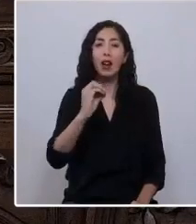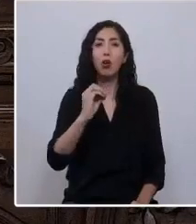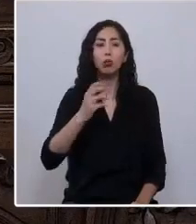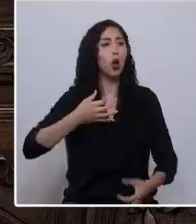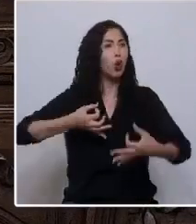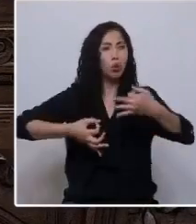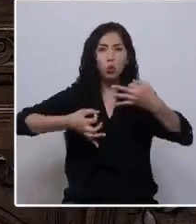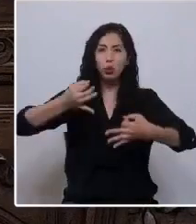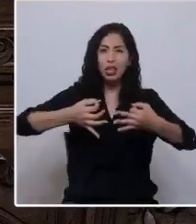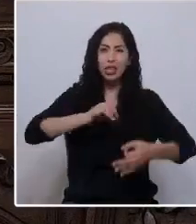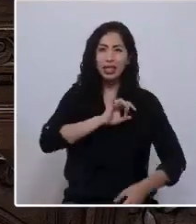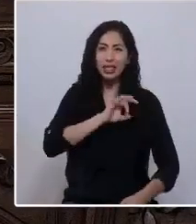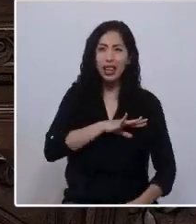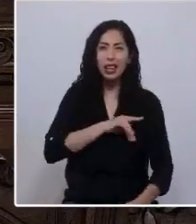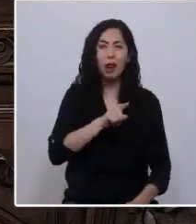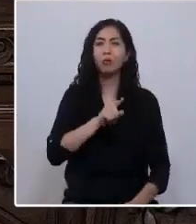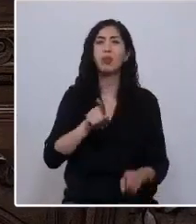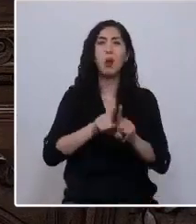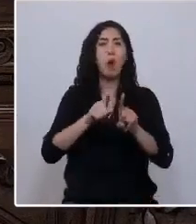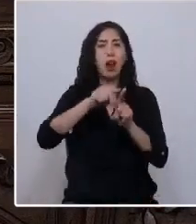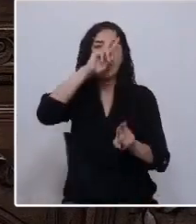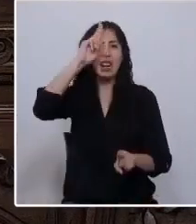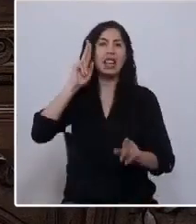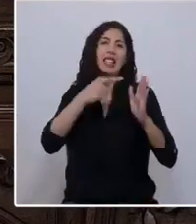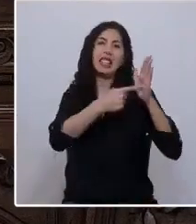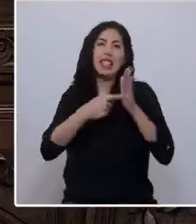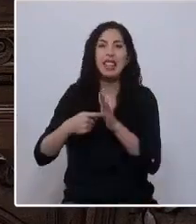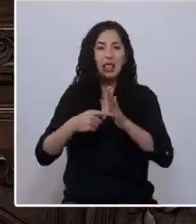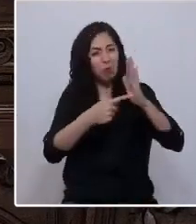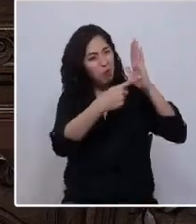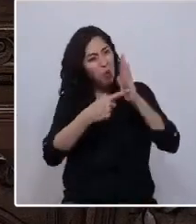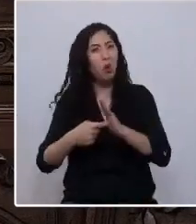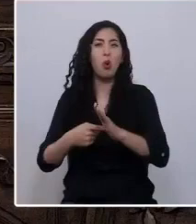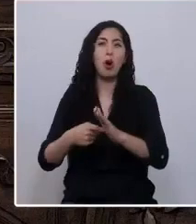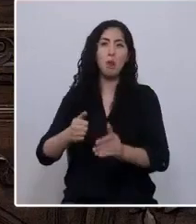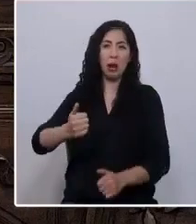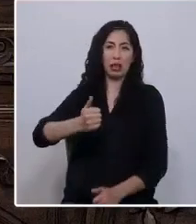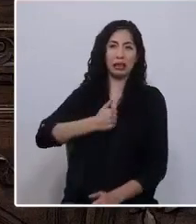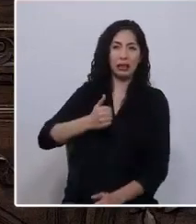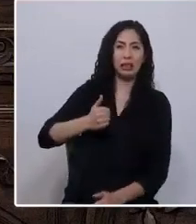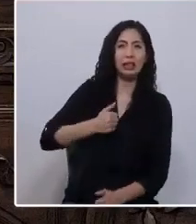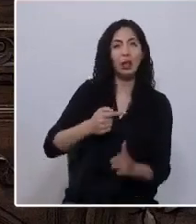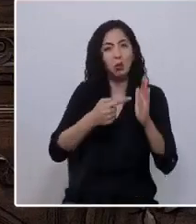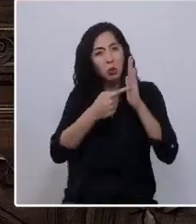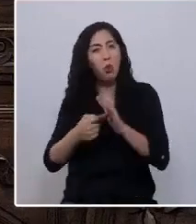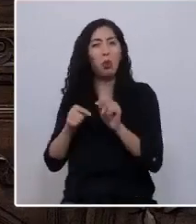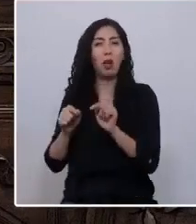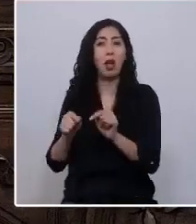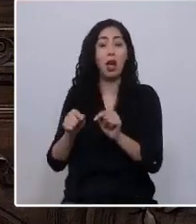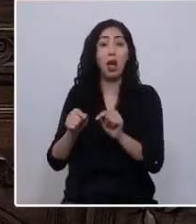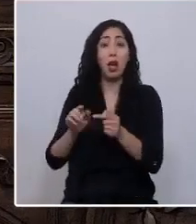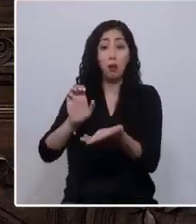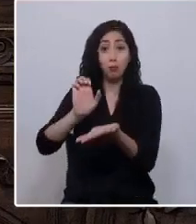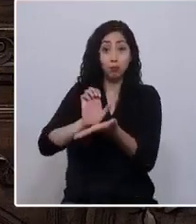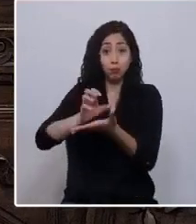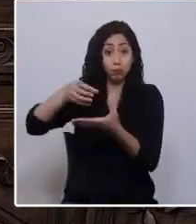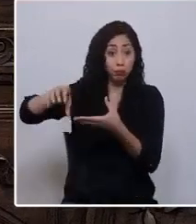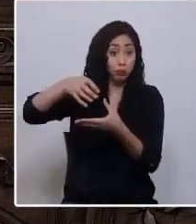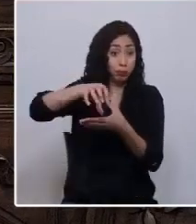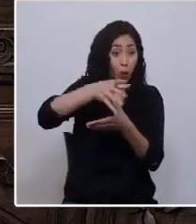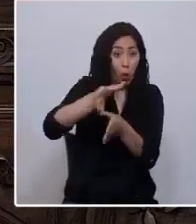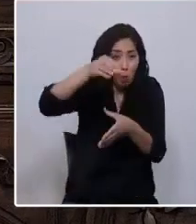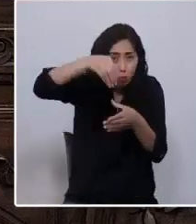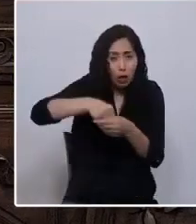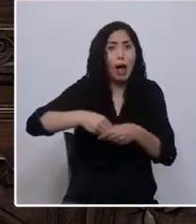justicia silena es racista, clasista, patriarcal y reaccionaria. La plurinacionalidad debe ser concreta,